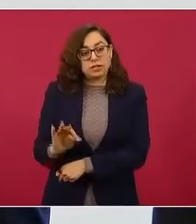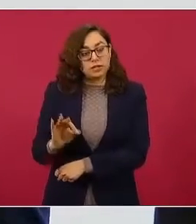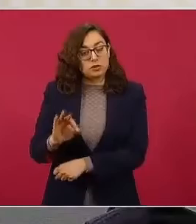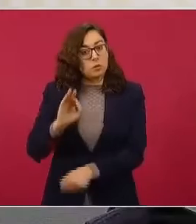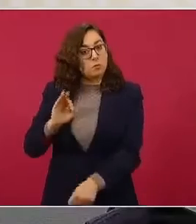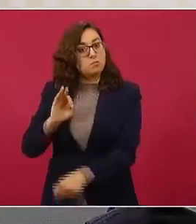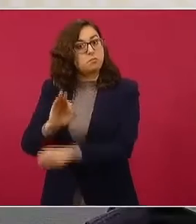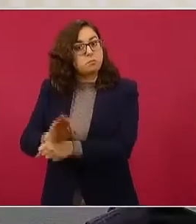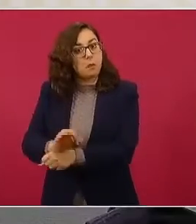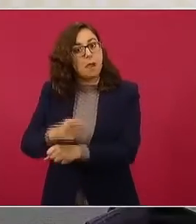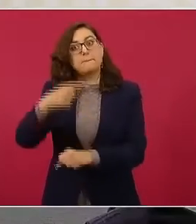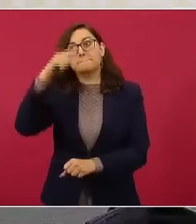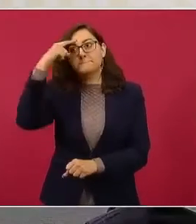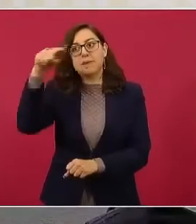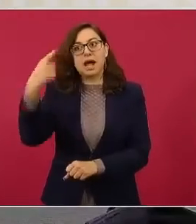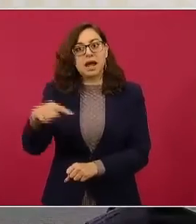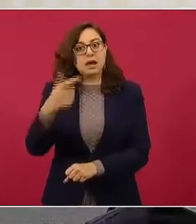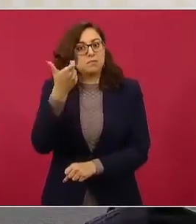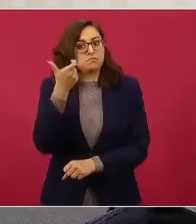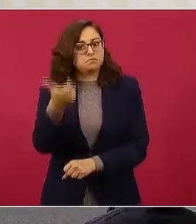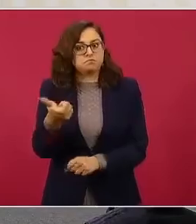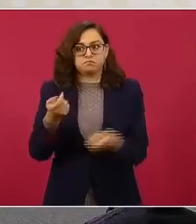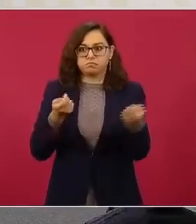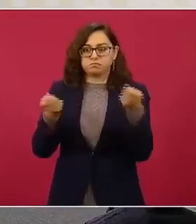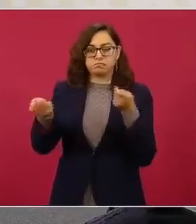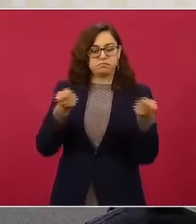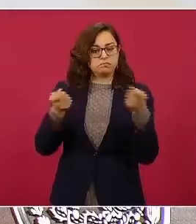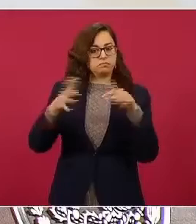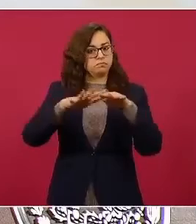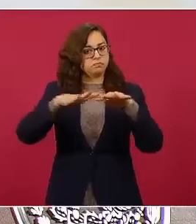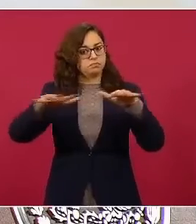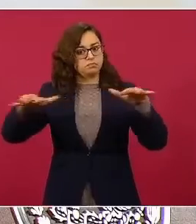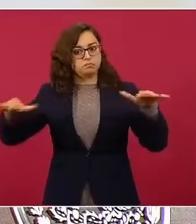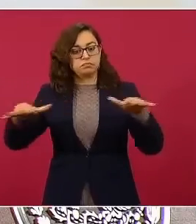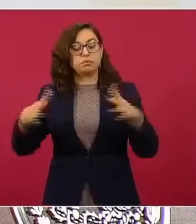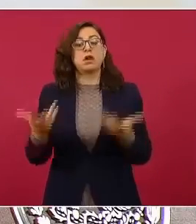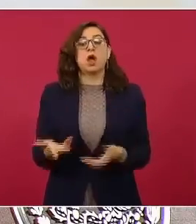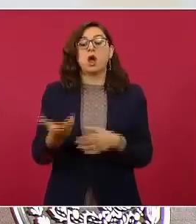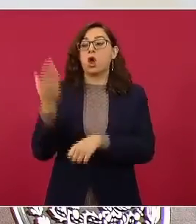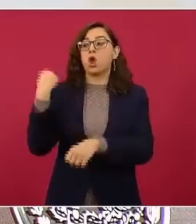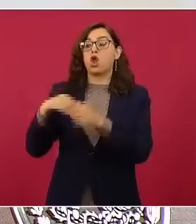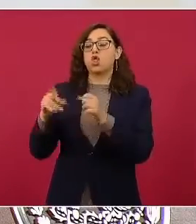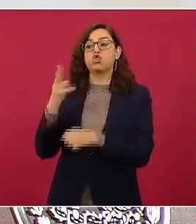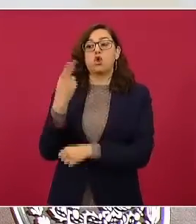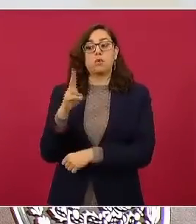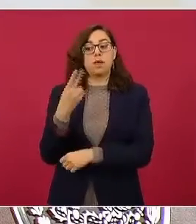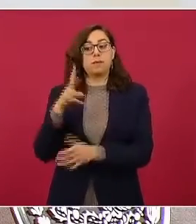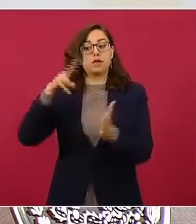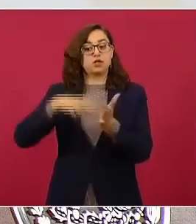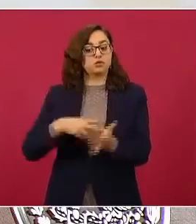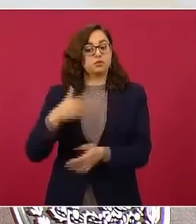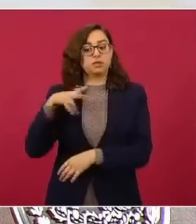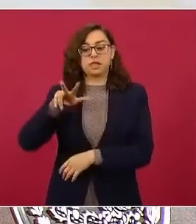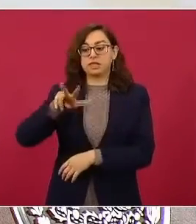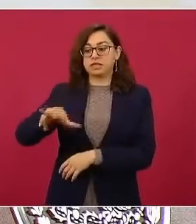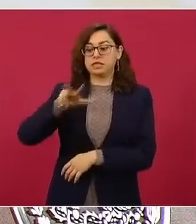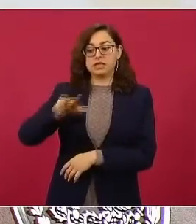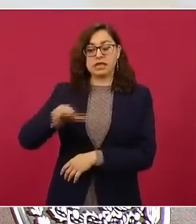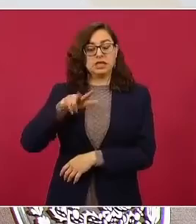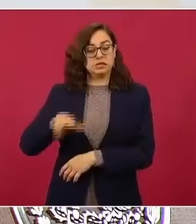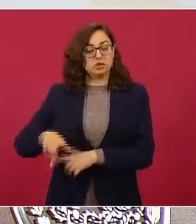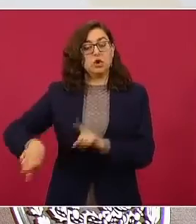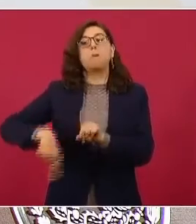que tenían los combustibles en noviembre del 2018, más la inflación